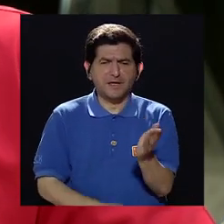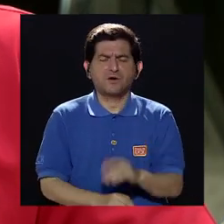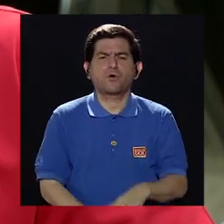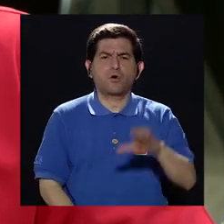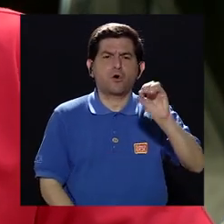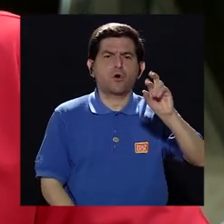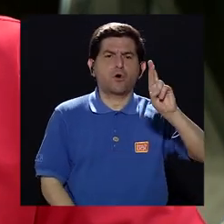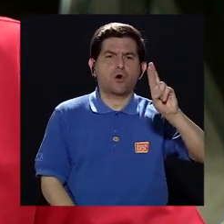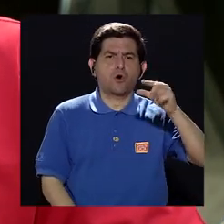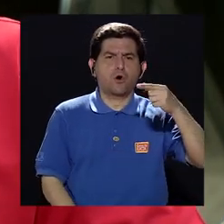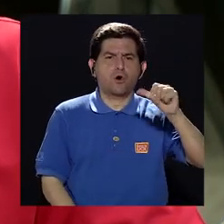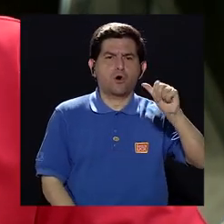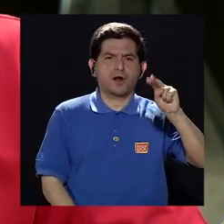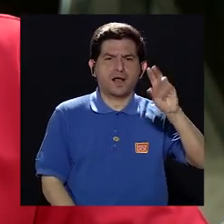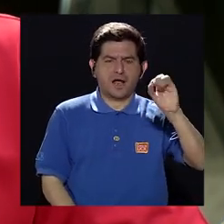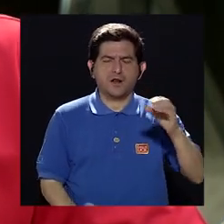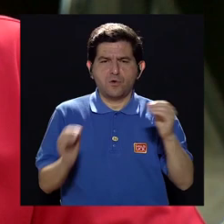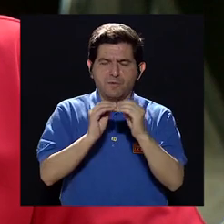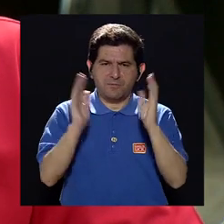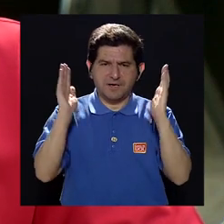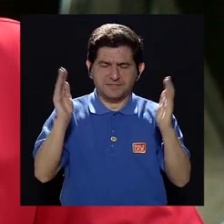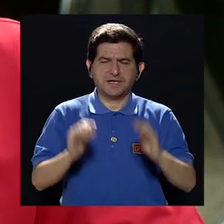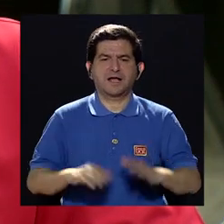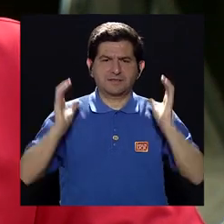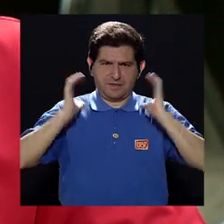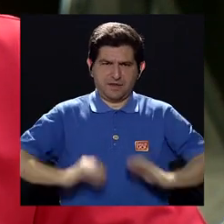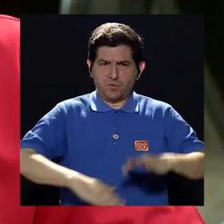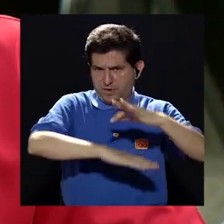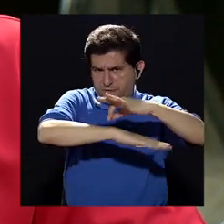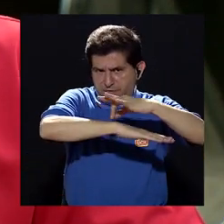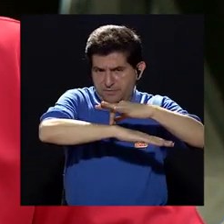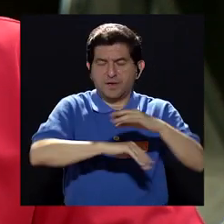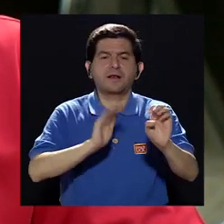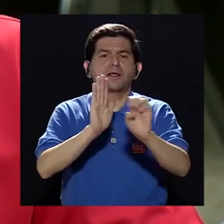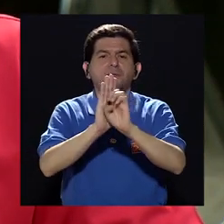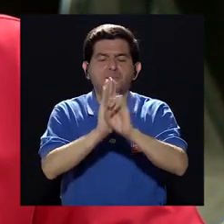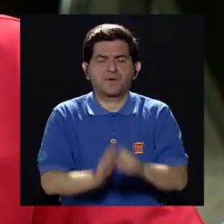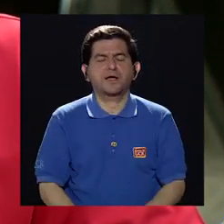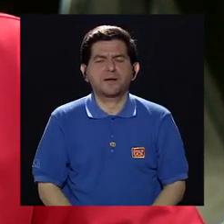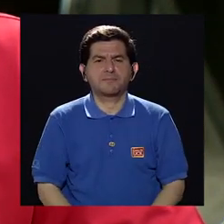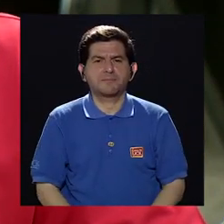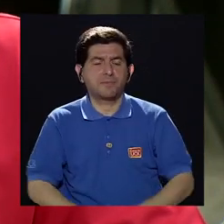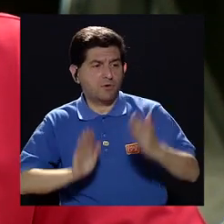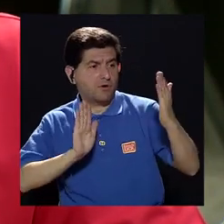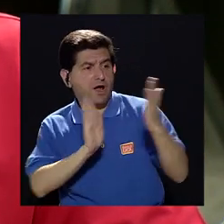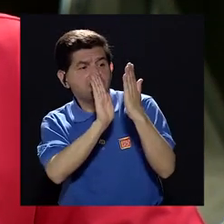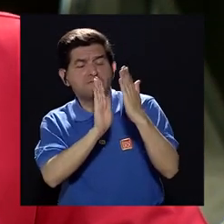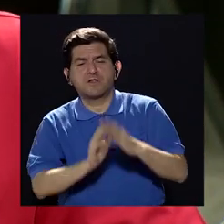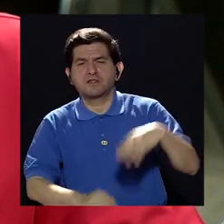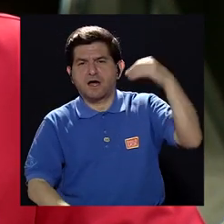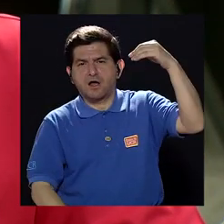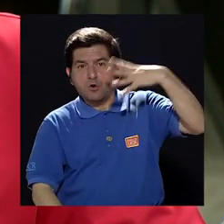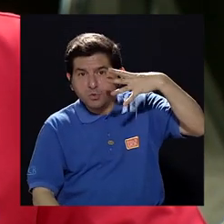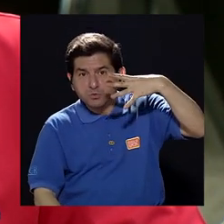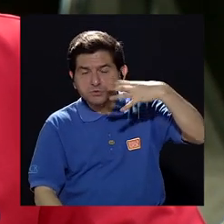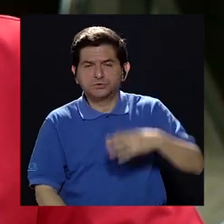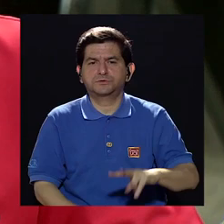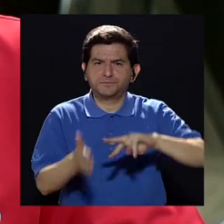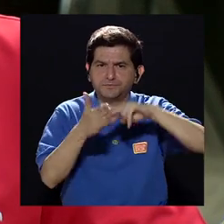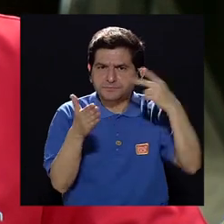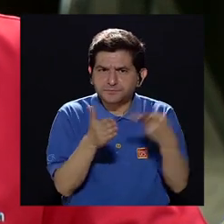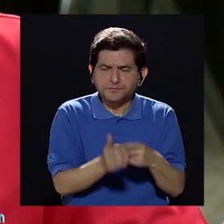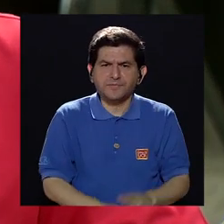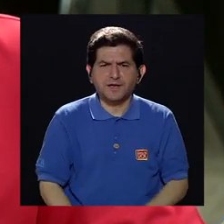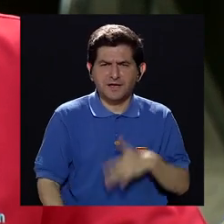más grande que tenemos en nuestro cuerpo y como órgano que es, al estar, por ejemplo, expuesto a la luz, va